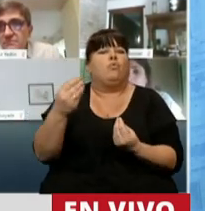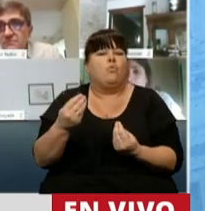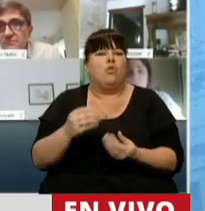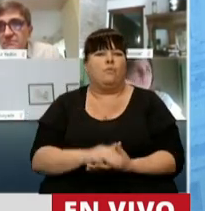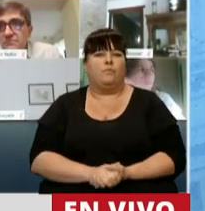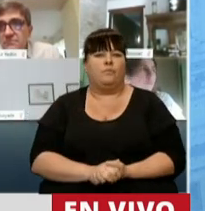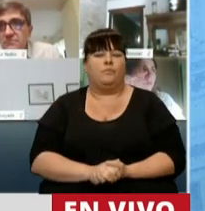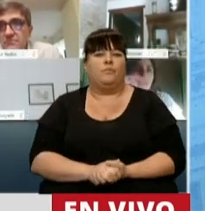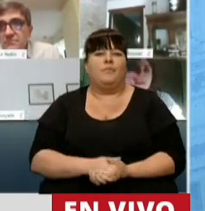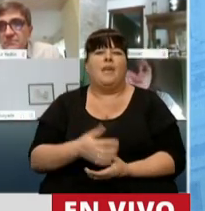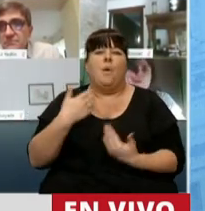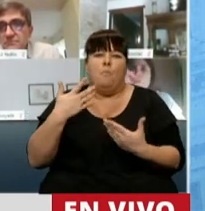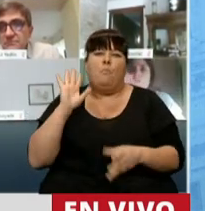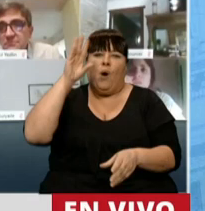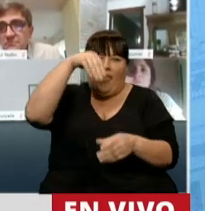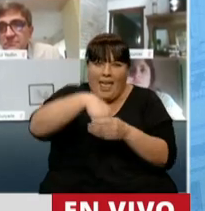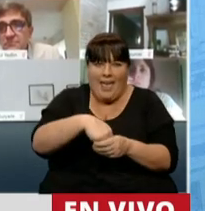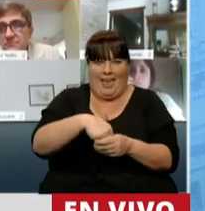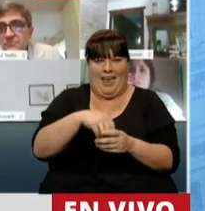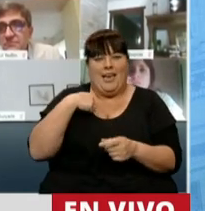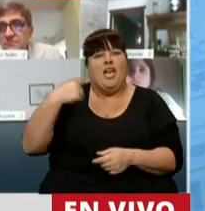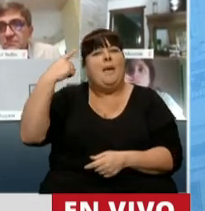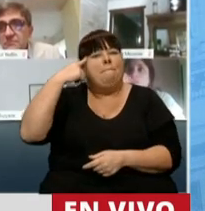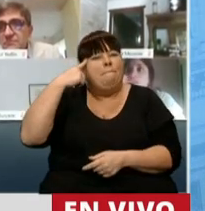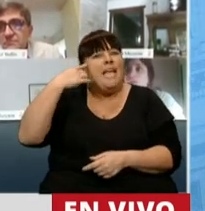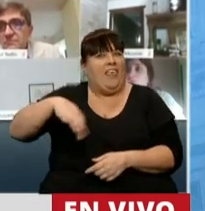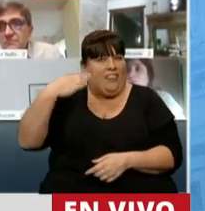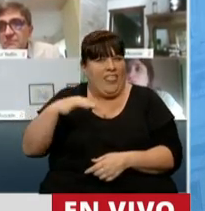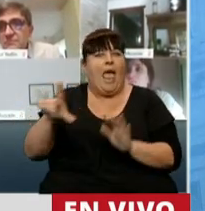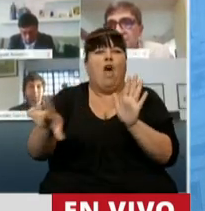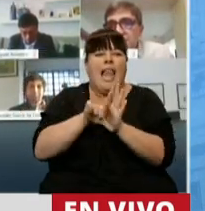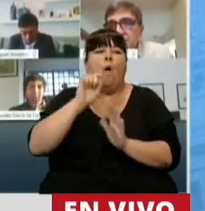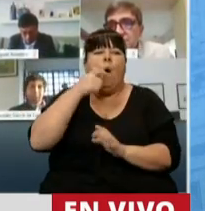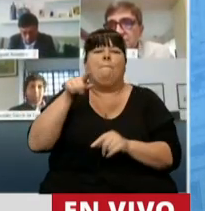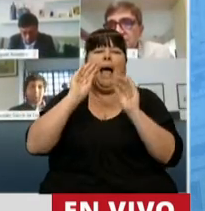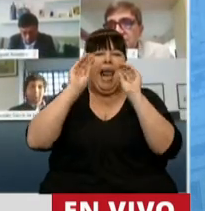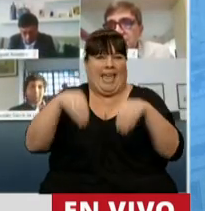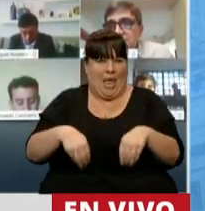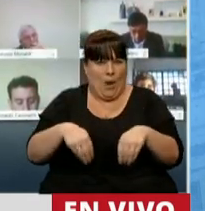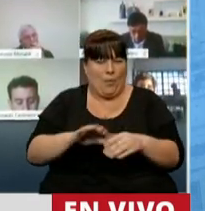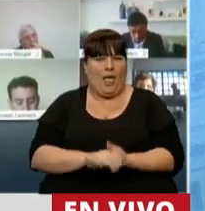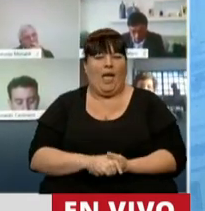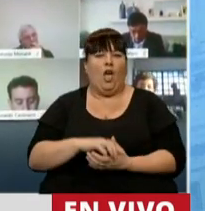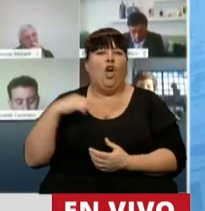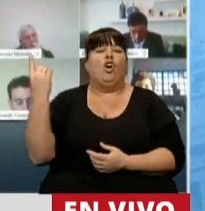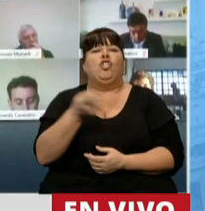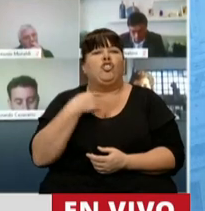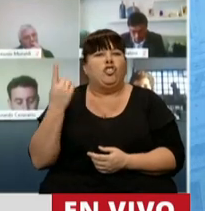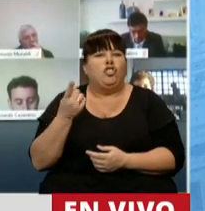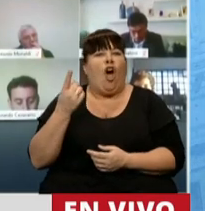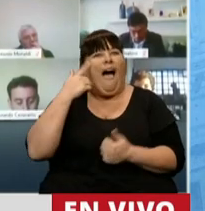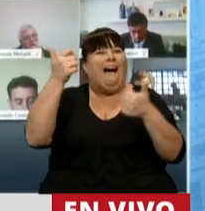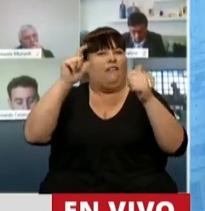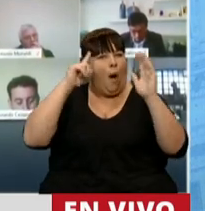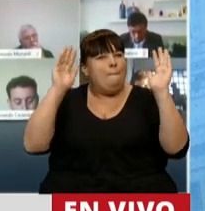que se puede incorporar lo que uno piensa que debe ser una buena ley de quiebras. Todos bajamos las